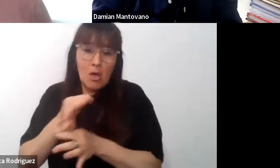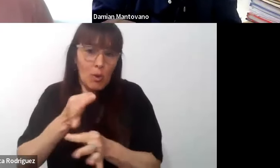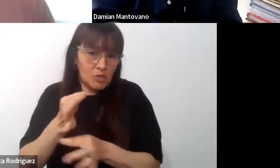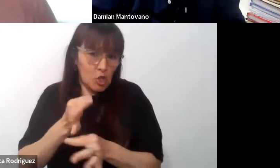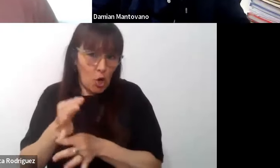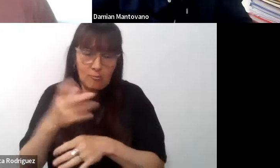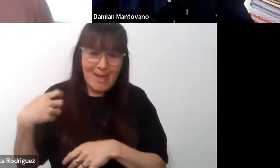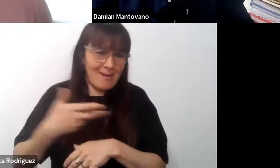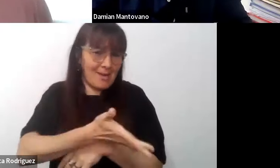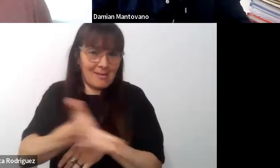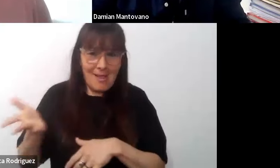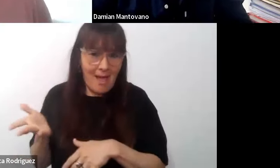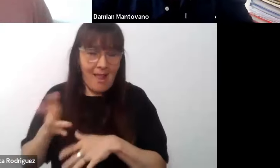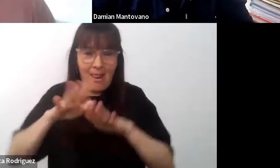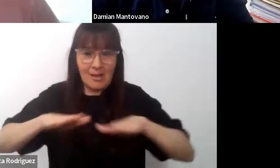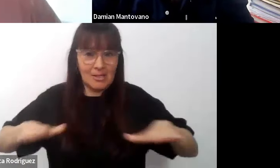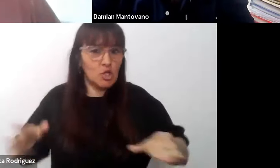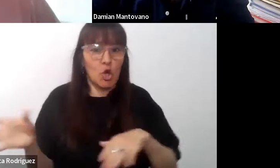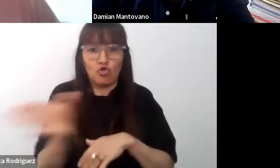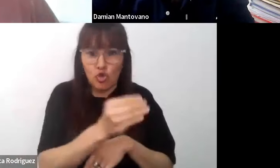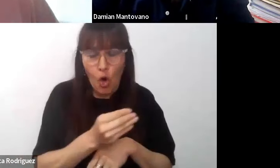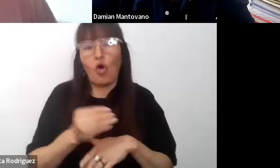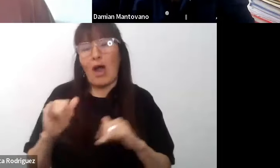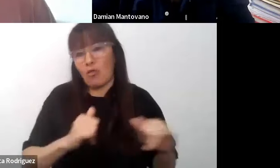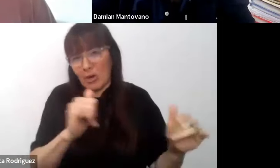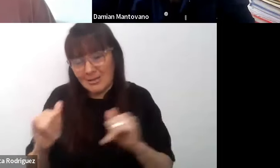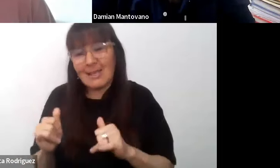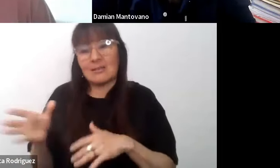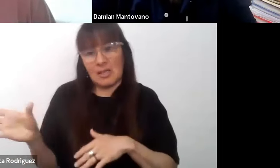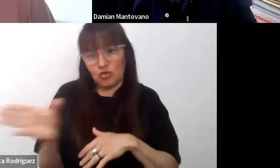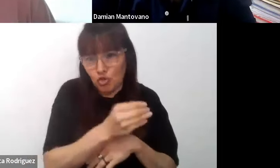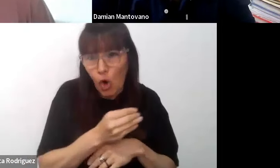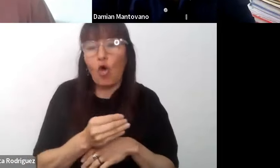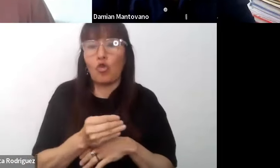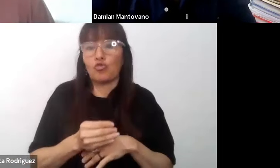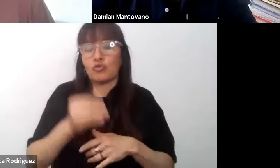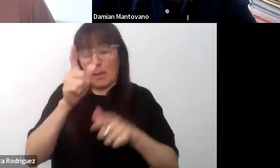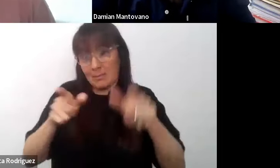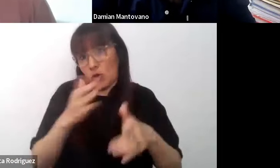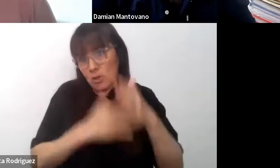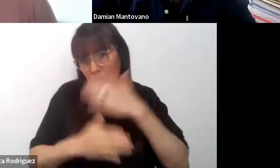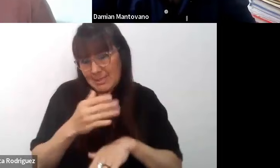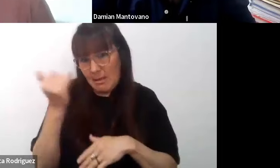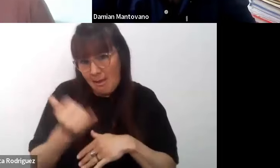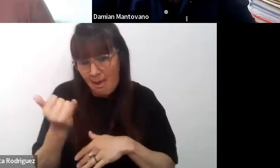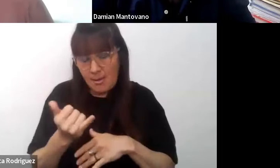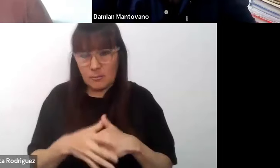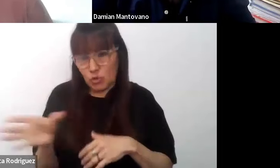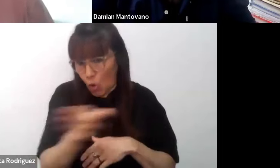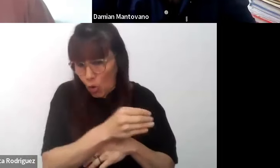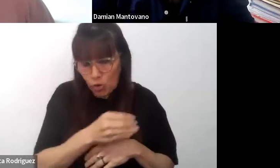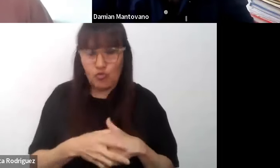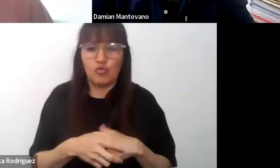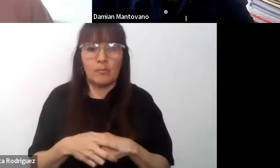a todos los niños, a todos los adolescentes con discapacidades en las escuelas. Entonces